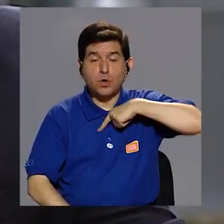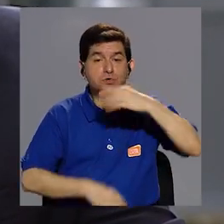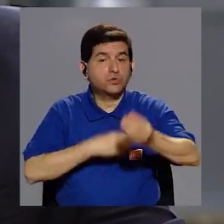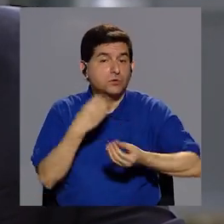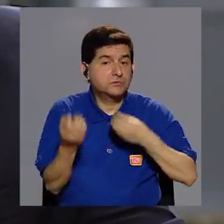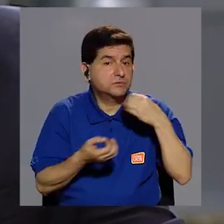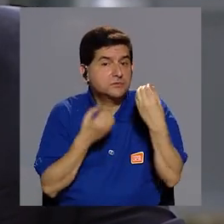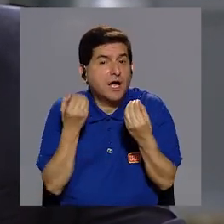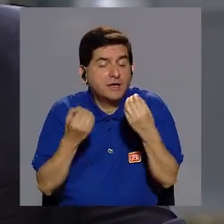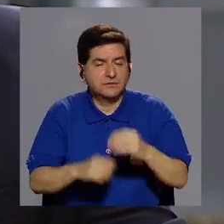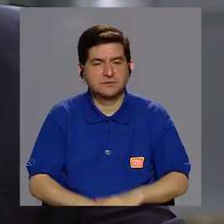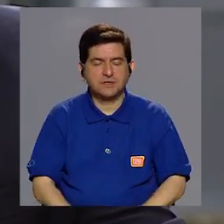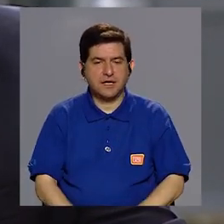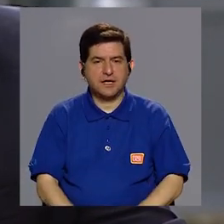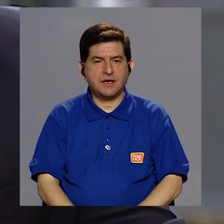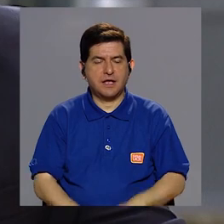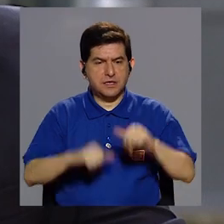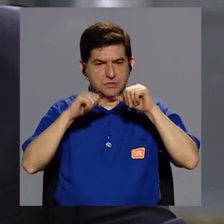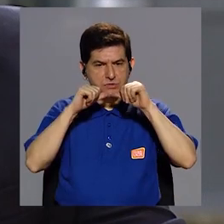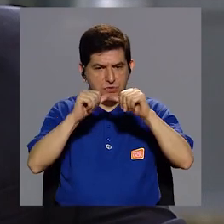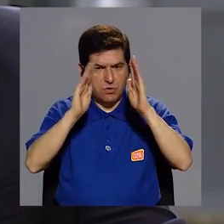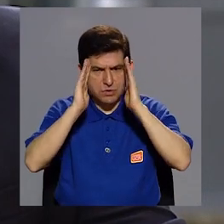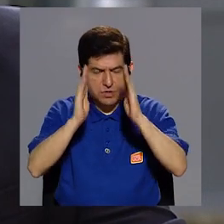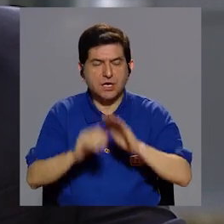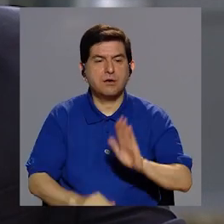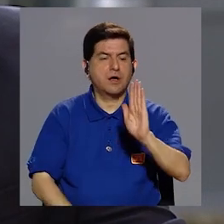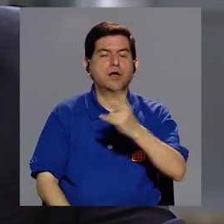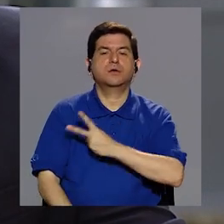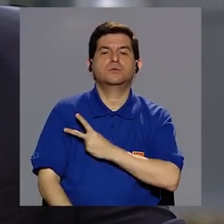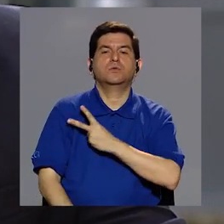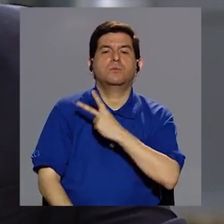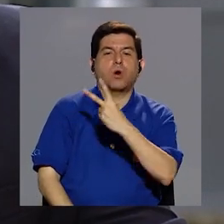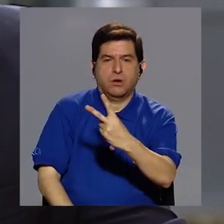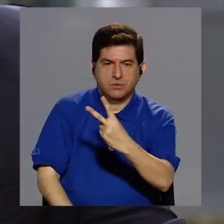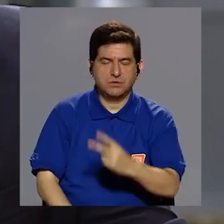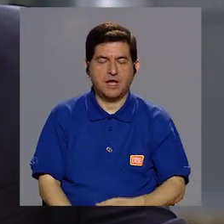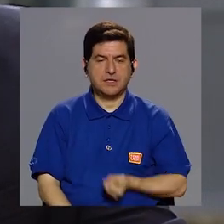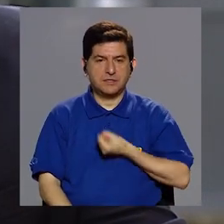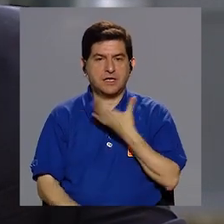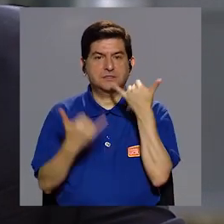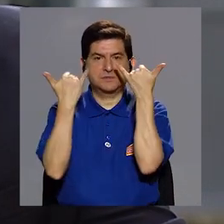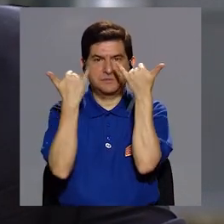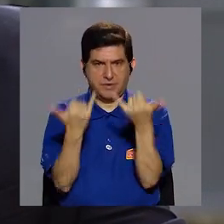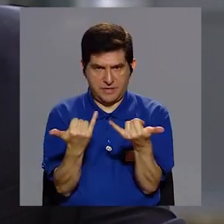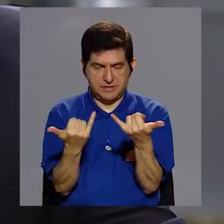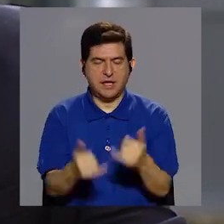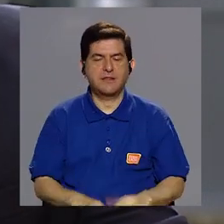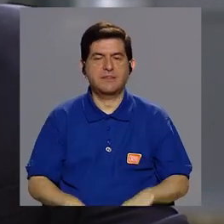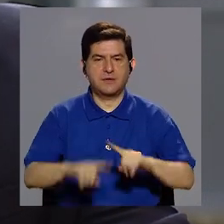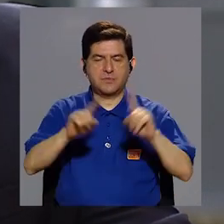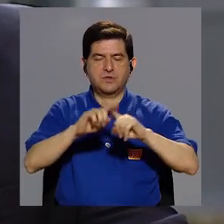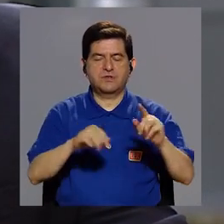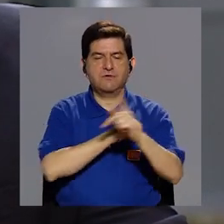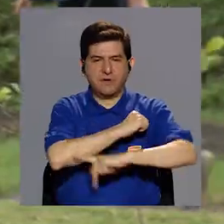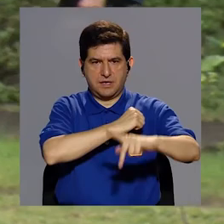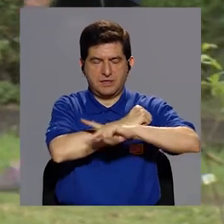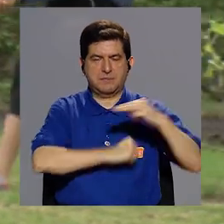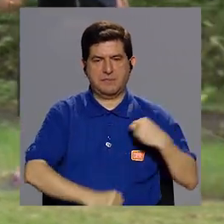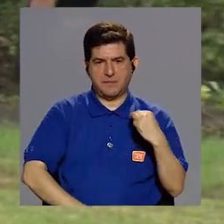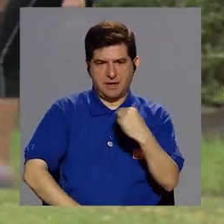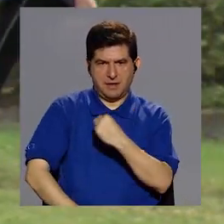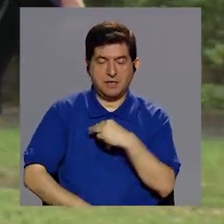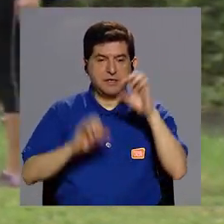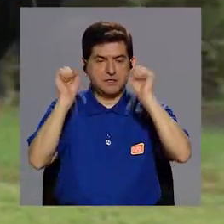nosotros hacemos es darle continuidad a esa voluntad expresada por los estados miembros